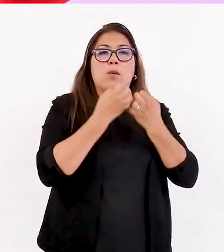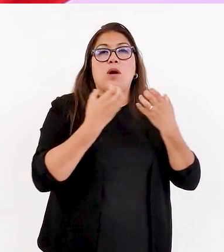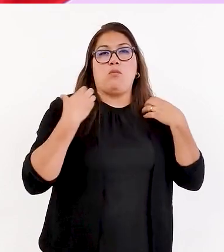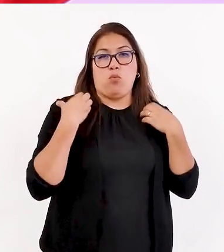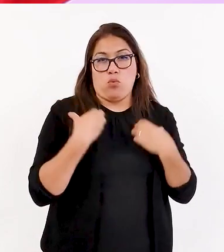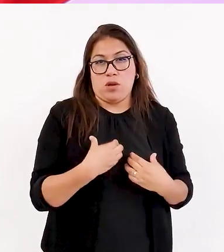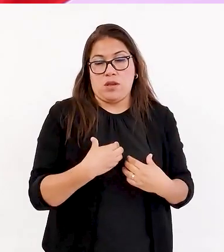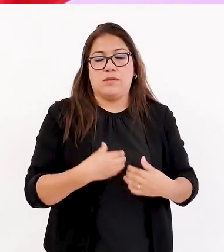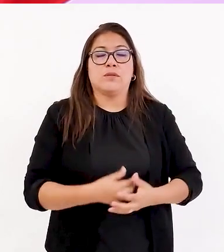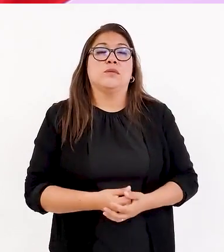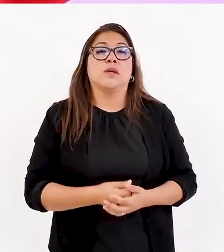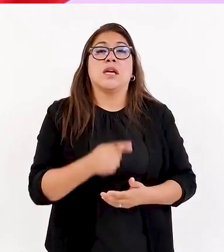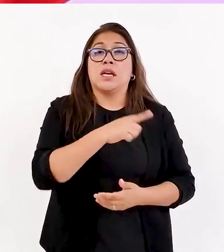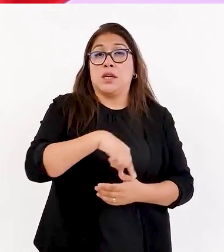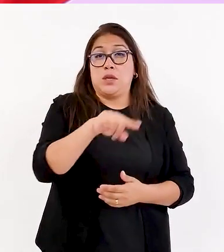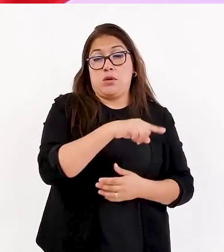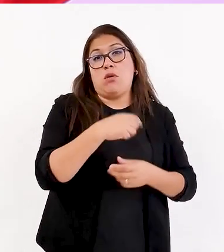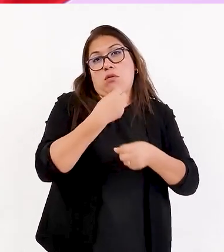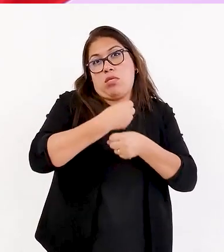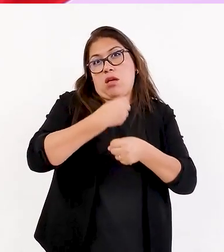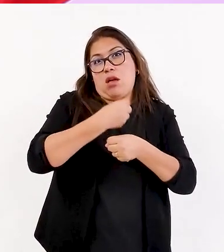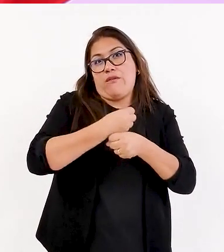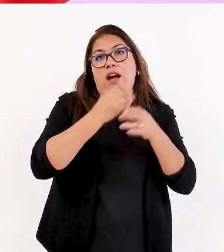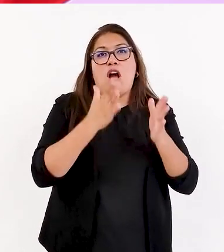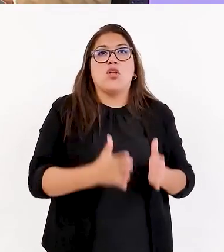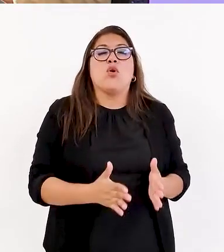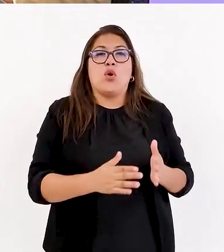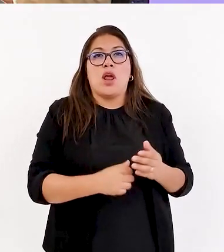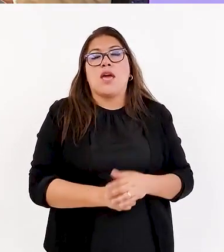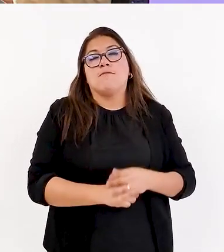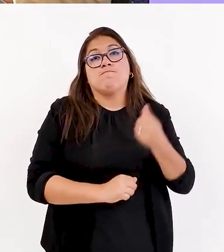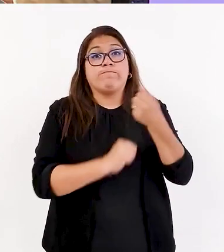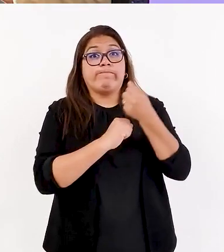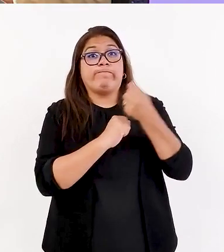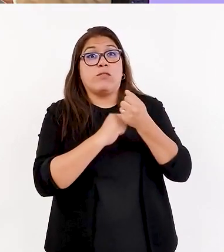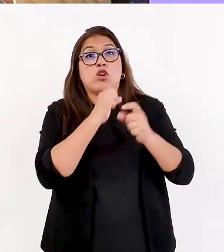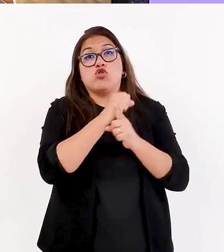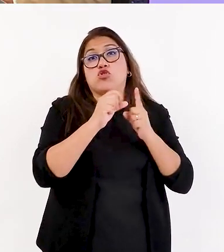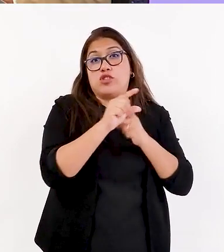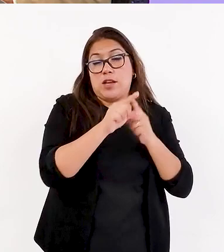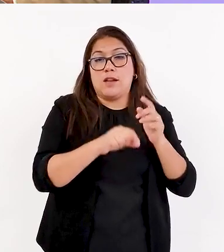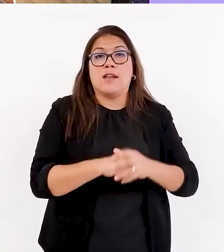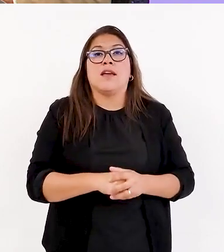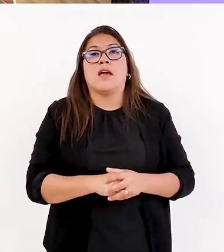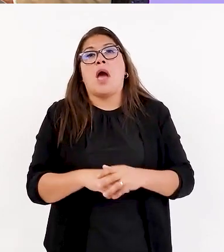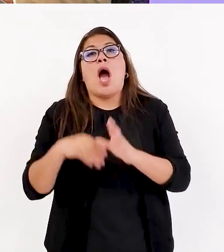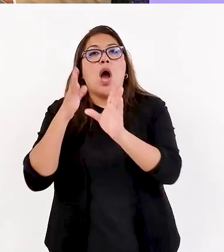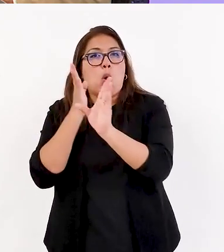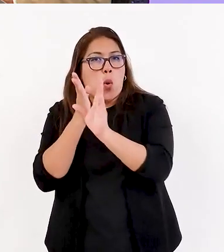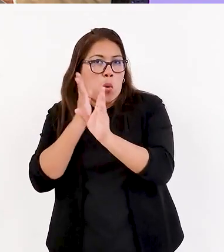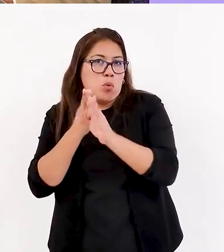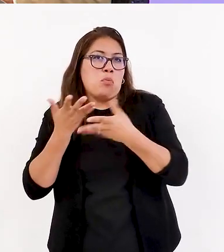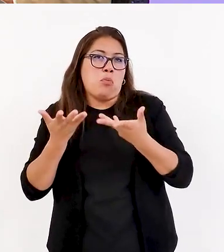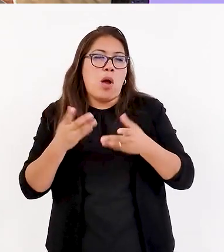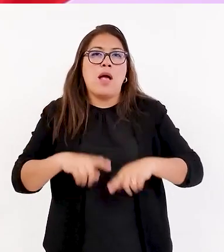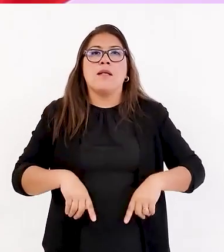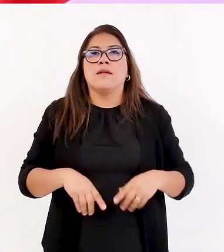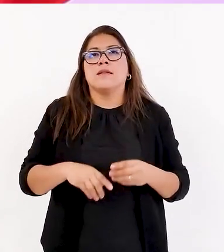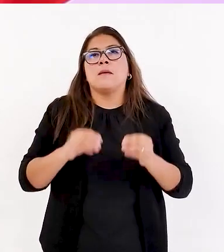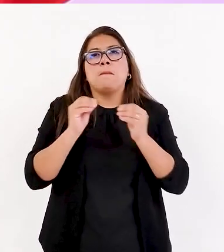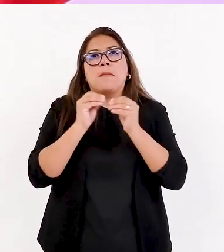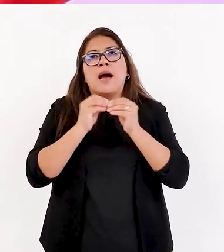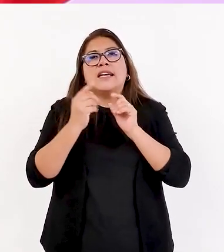abogados, ¿no? Un equipo de trabajadores sociales. Y otra vez los psicólogos, pero ya tratando, o sea, de manera